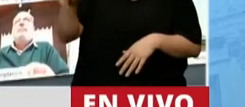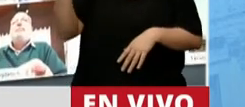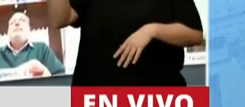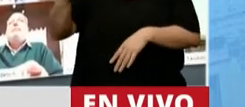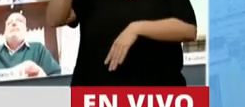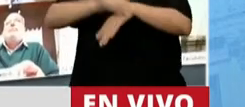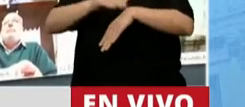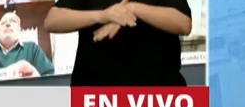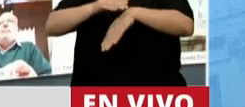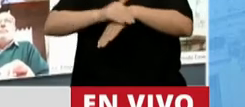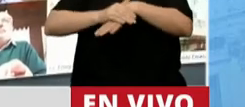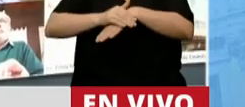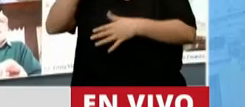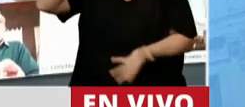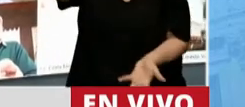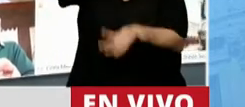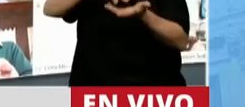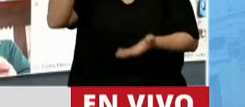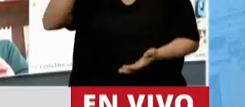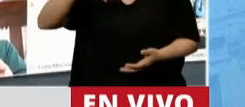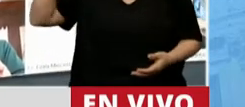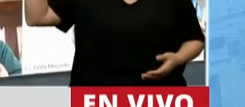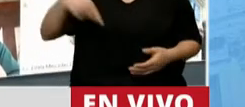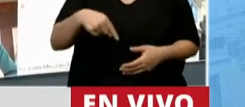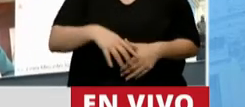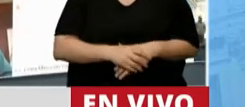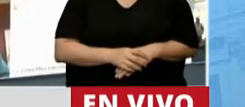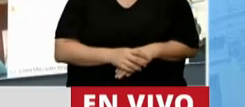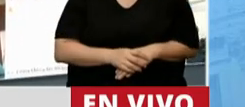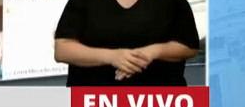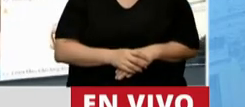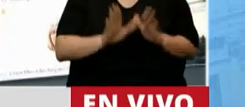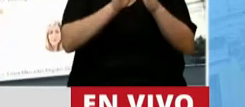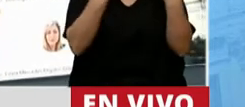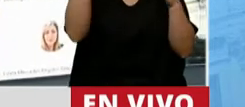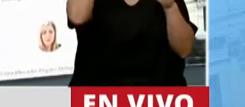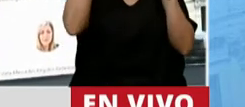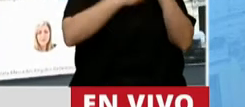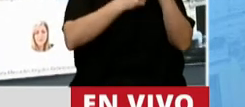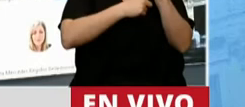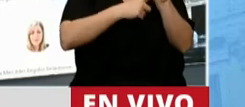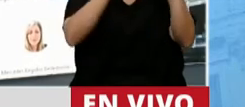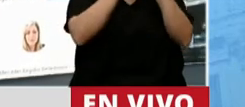ante este Congreso. Siendo el artículo 101 de la Constitución